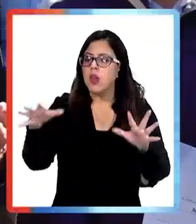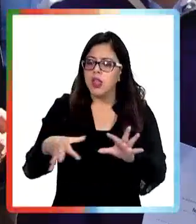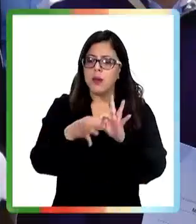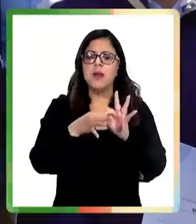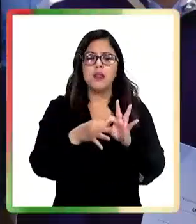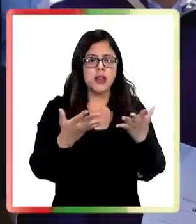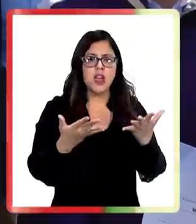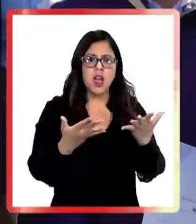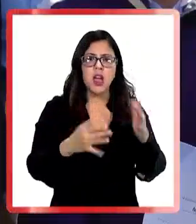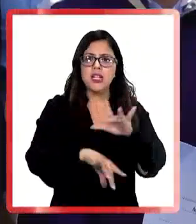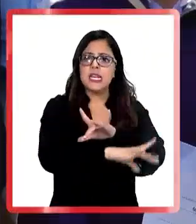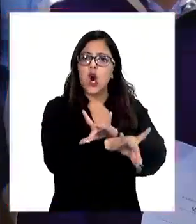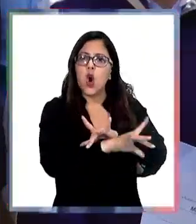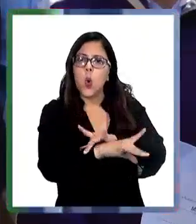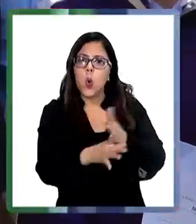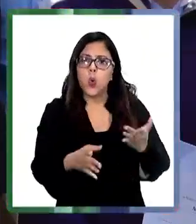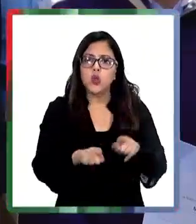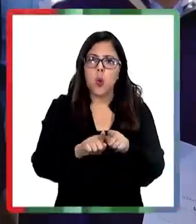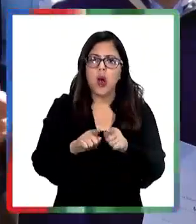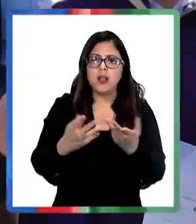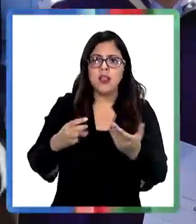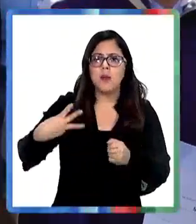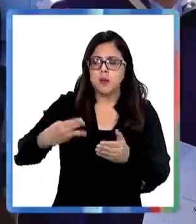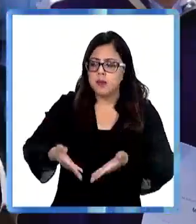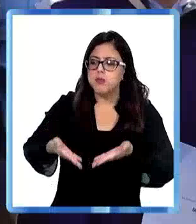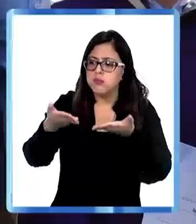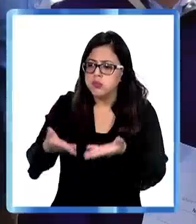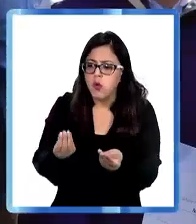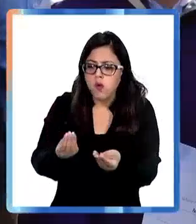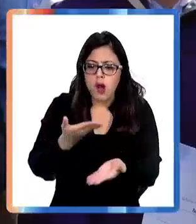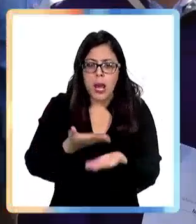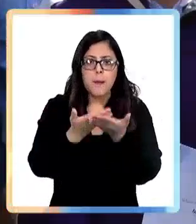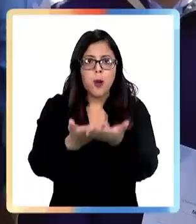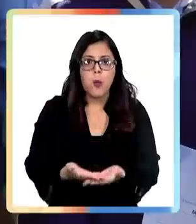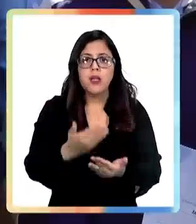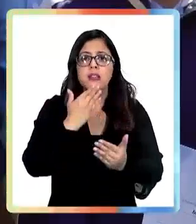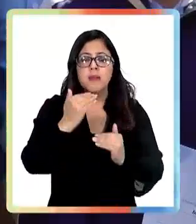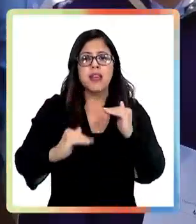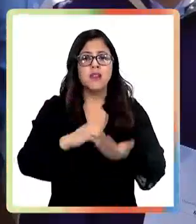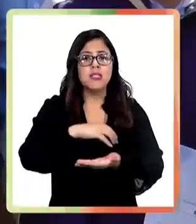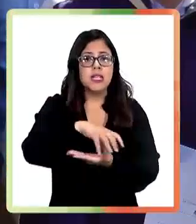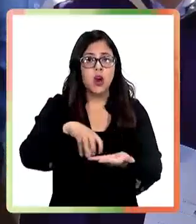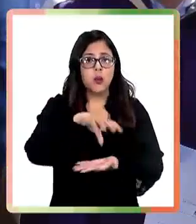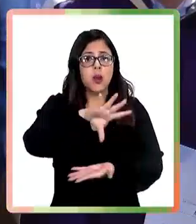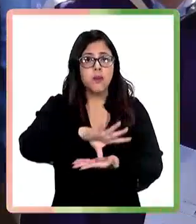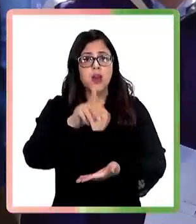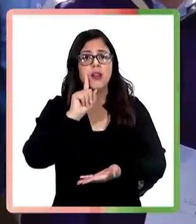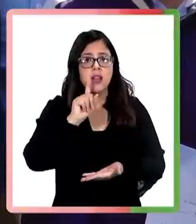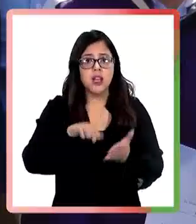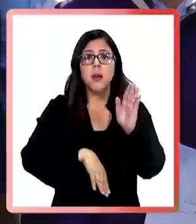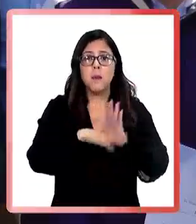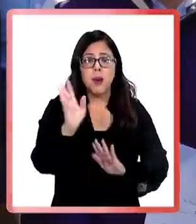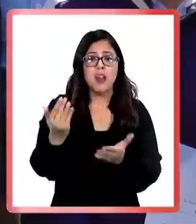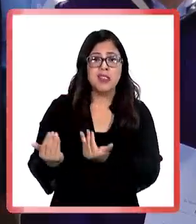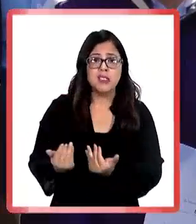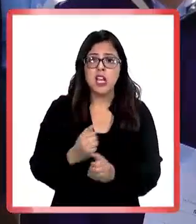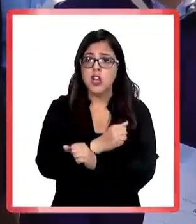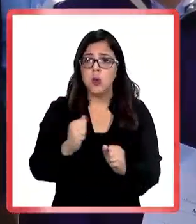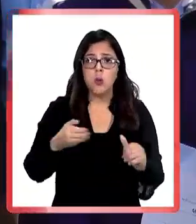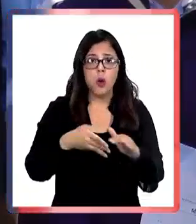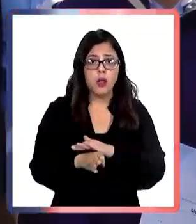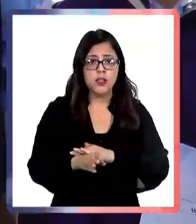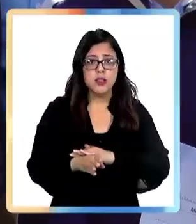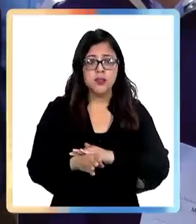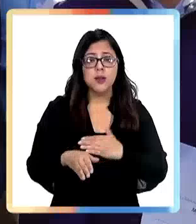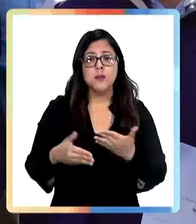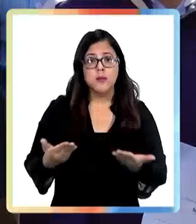capacidades de un municipio para entregar una buena propuesta versus muchas veces comunas de este país que tienen mayores necesidades y no pueden acceder.